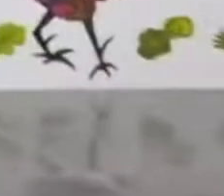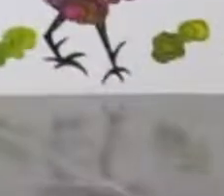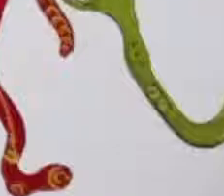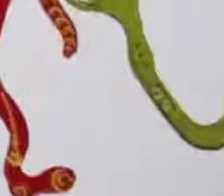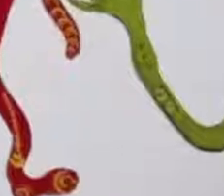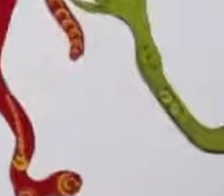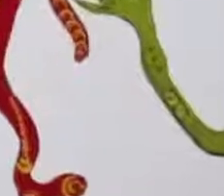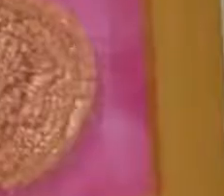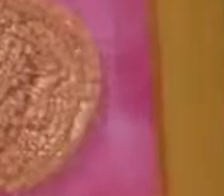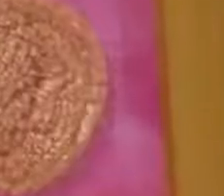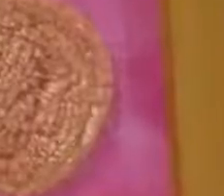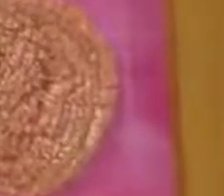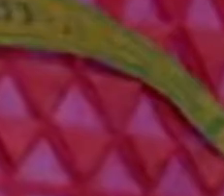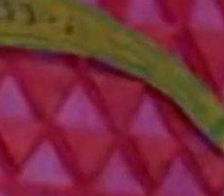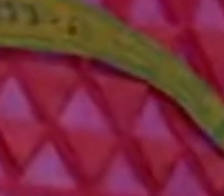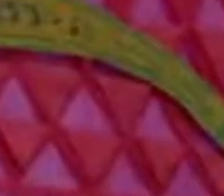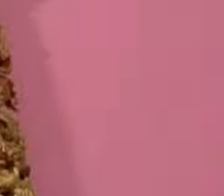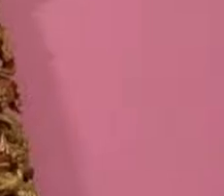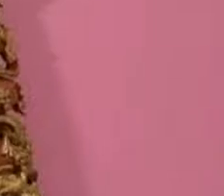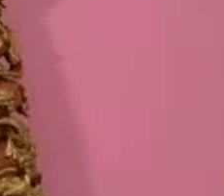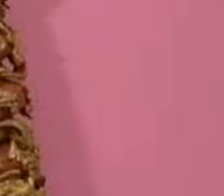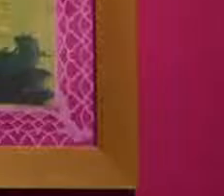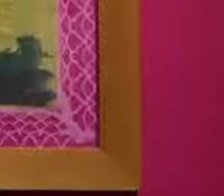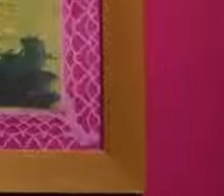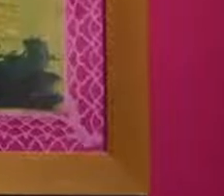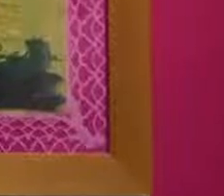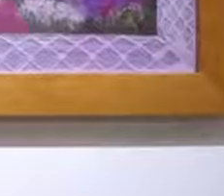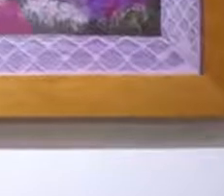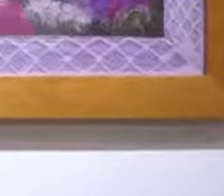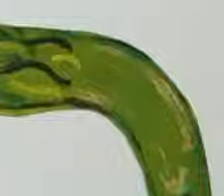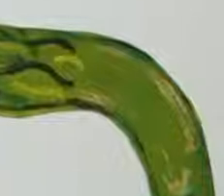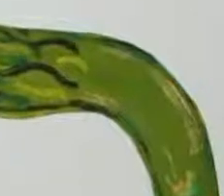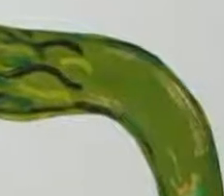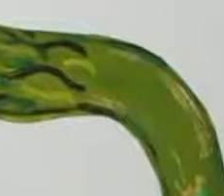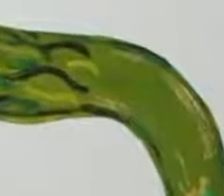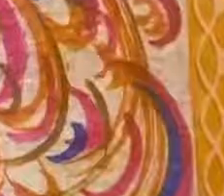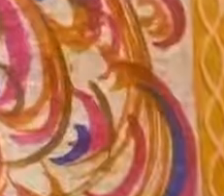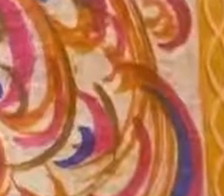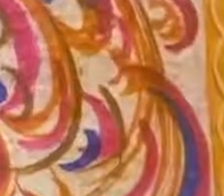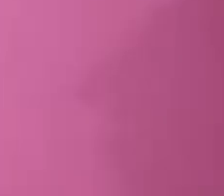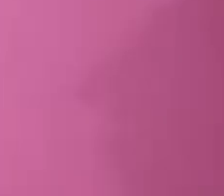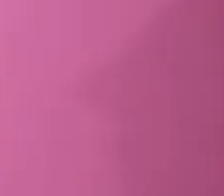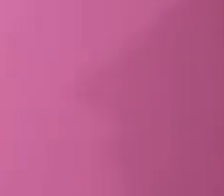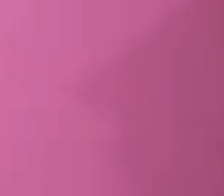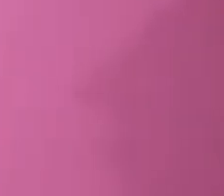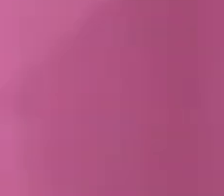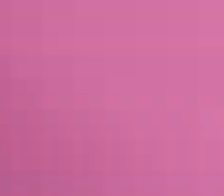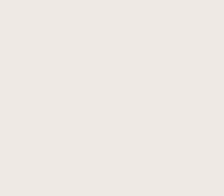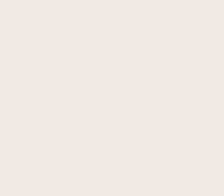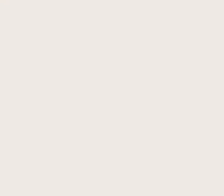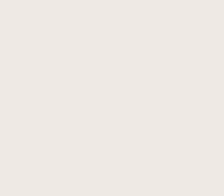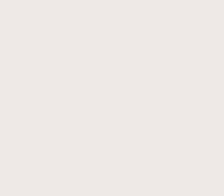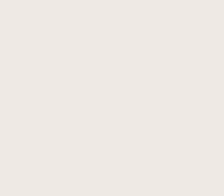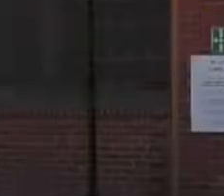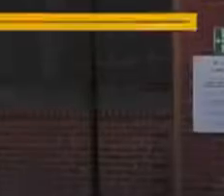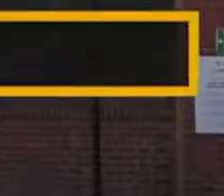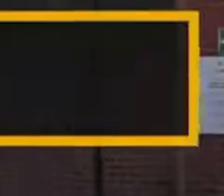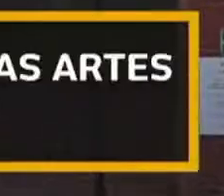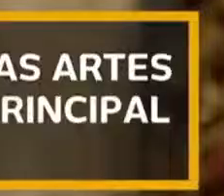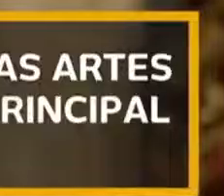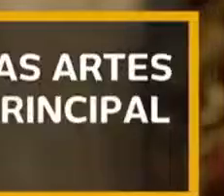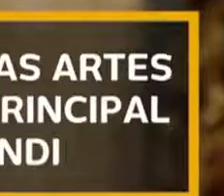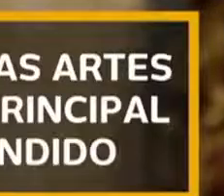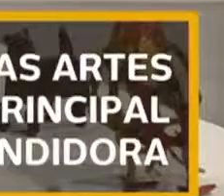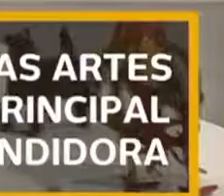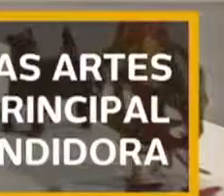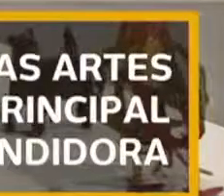Artes, que rinde tributo a uno de los máximos exponentes de la influencia del arte popular en el arte mexicano. Te esperamos de